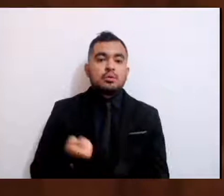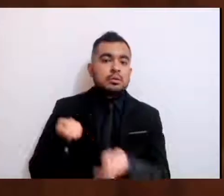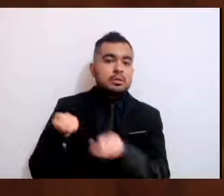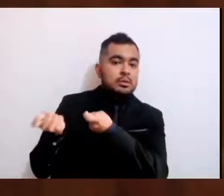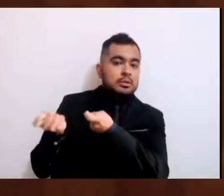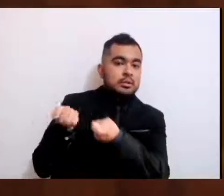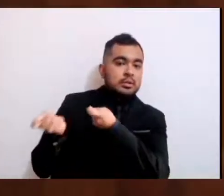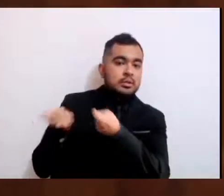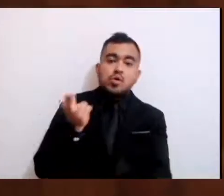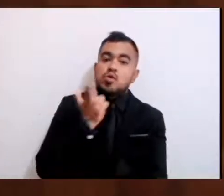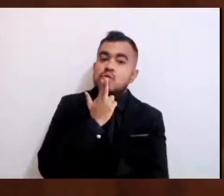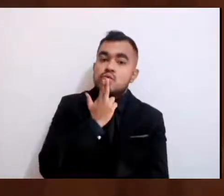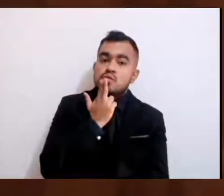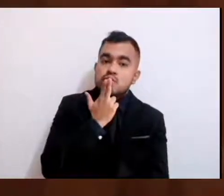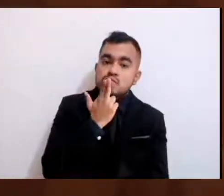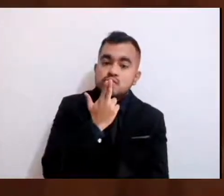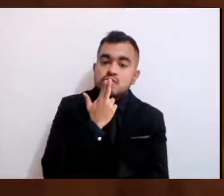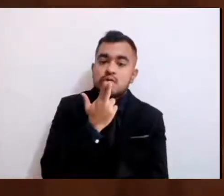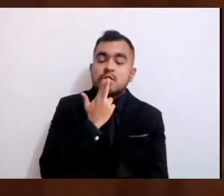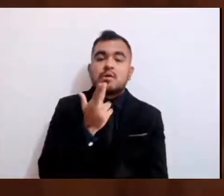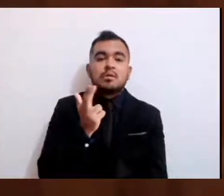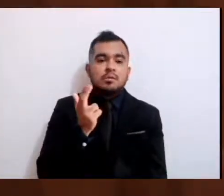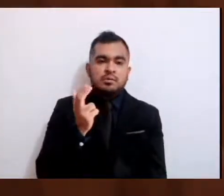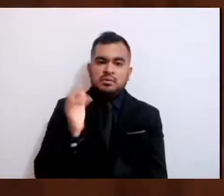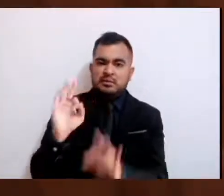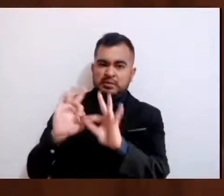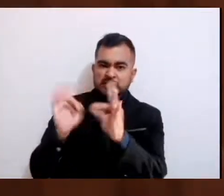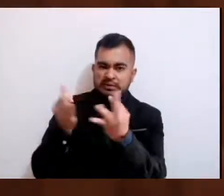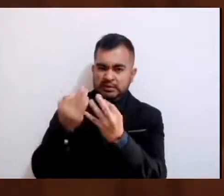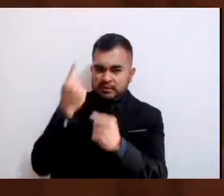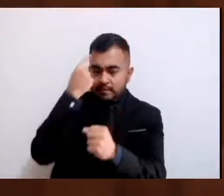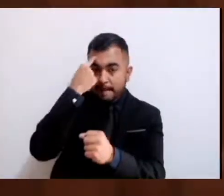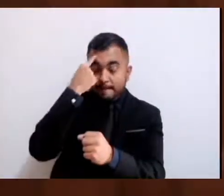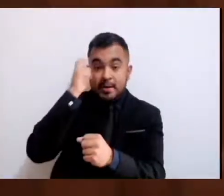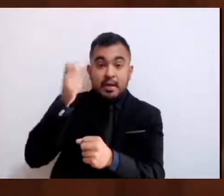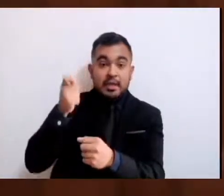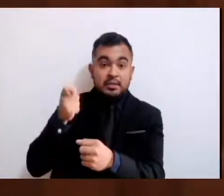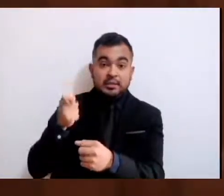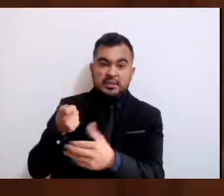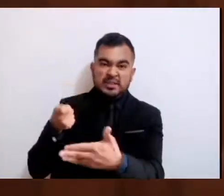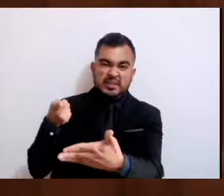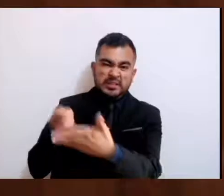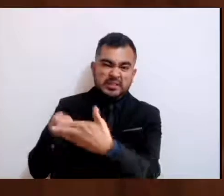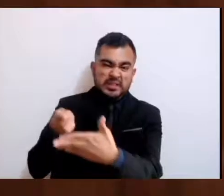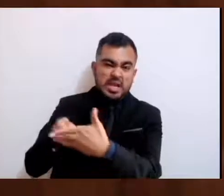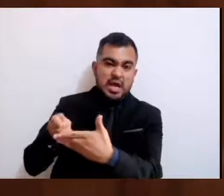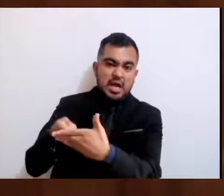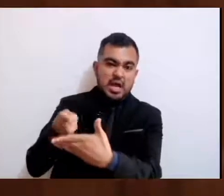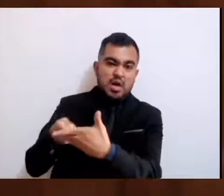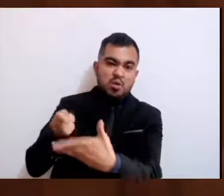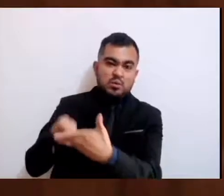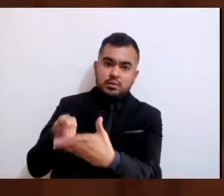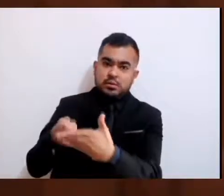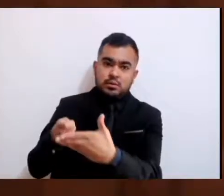todos los medios posibles para acosarlos desde todas las alturas,